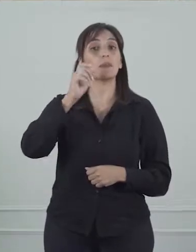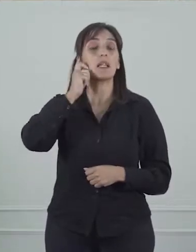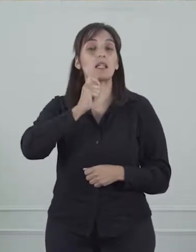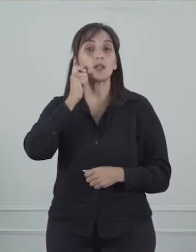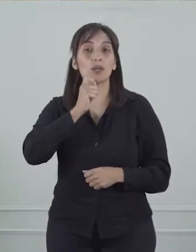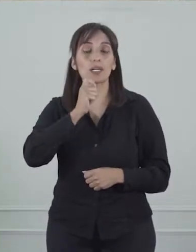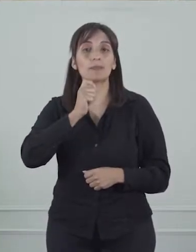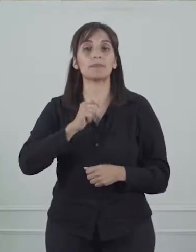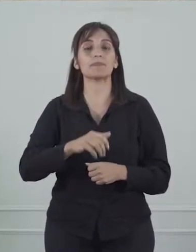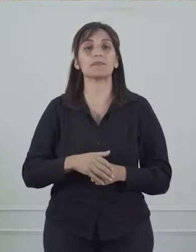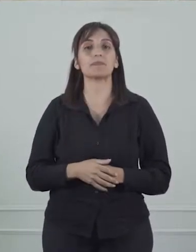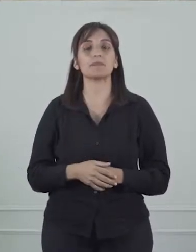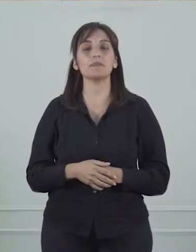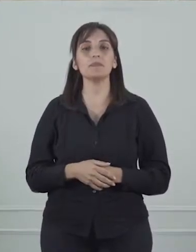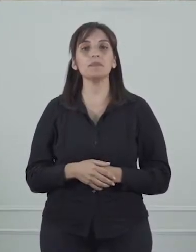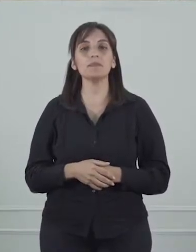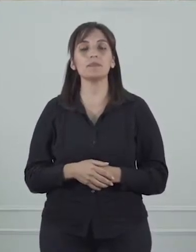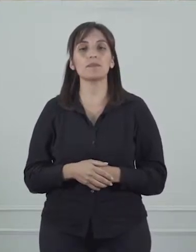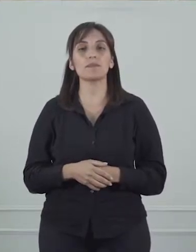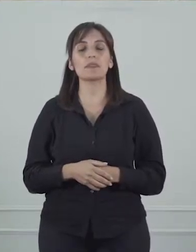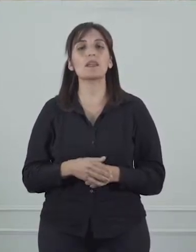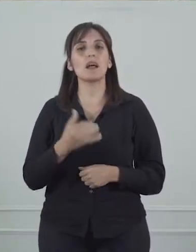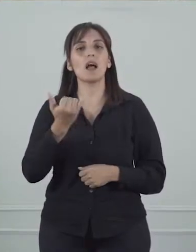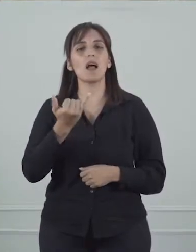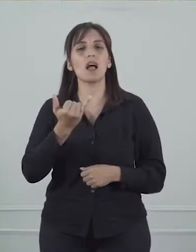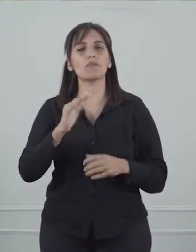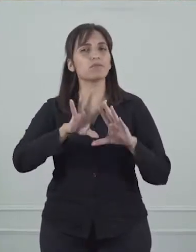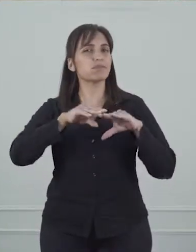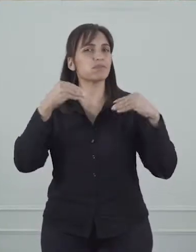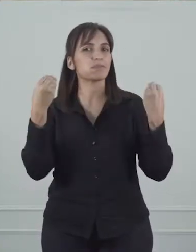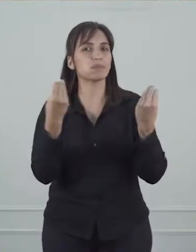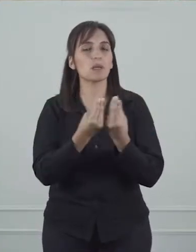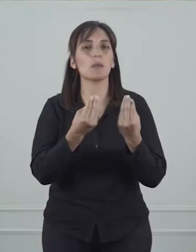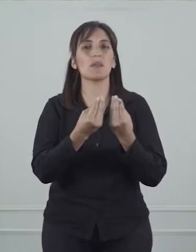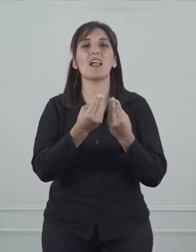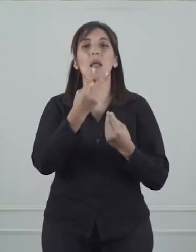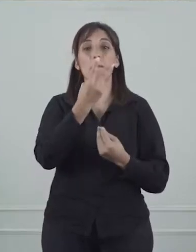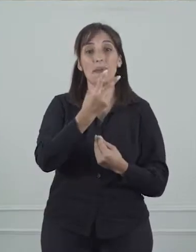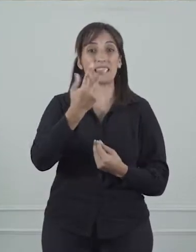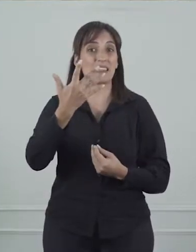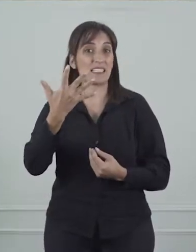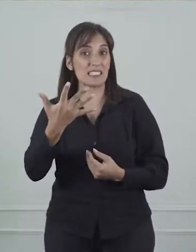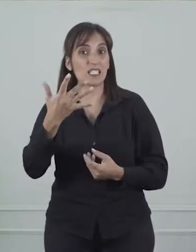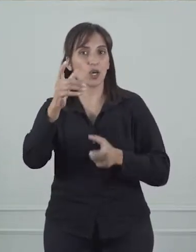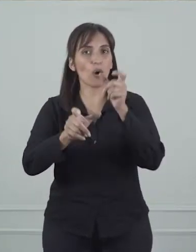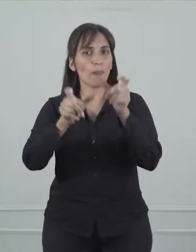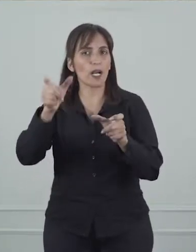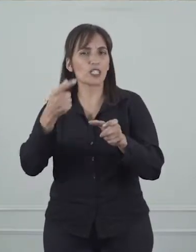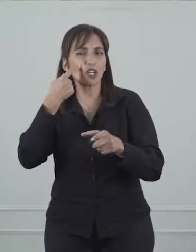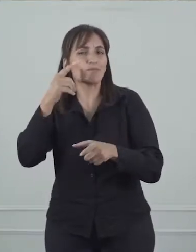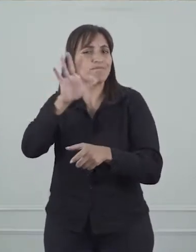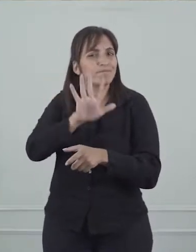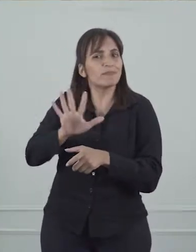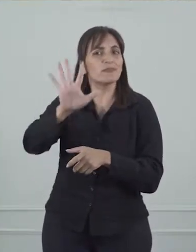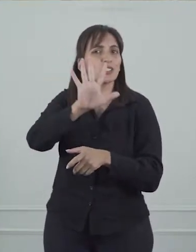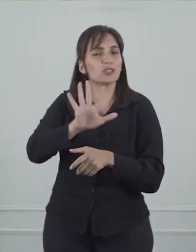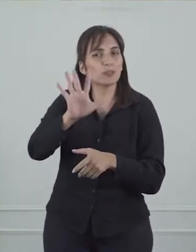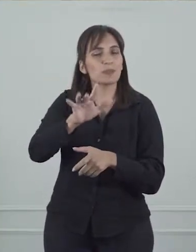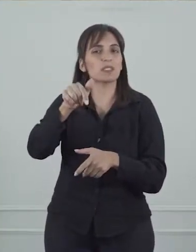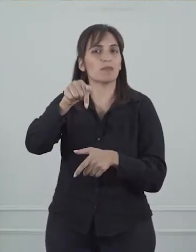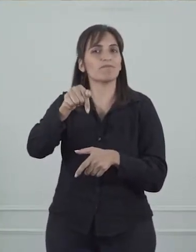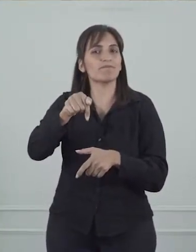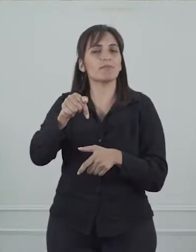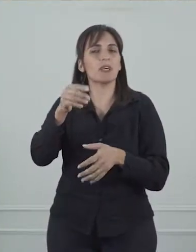tenemos un total de 25 pacientes sospechosos que han